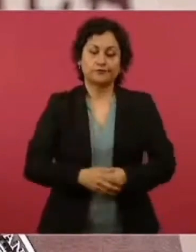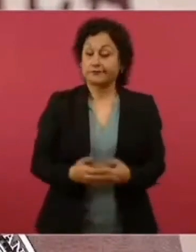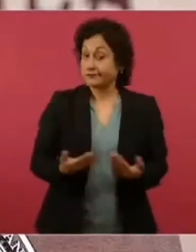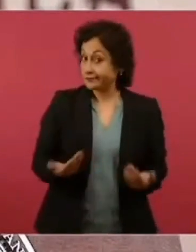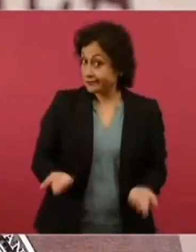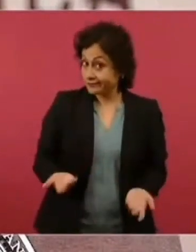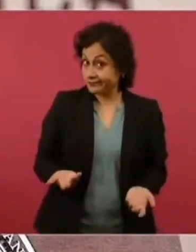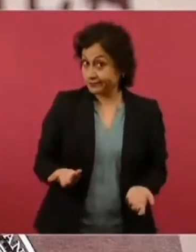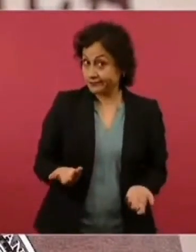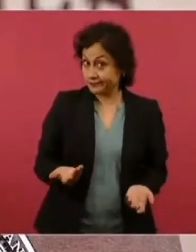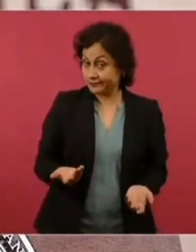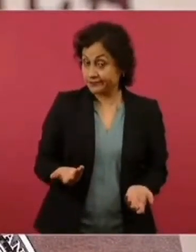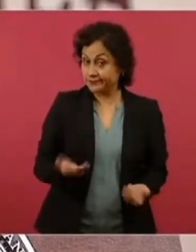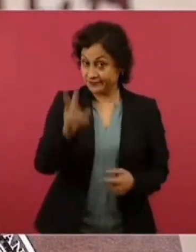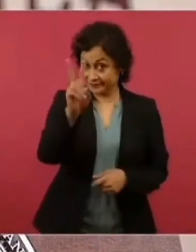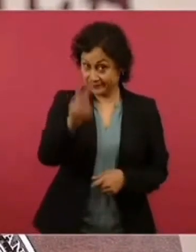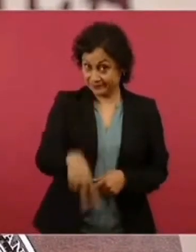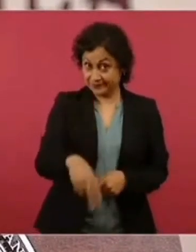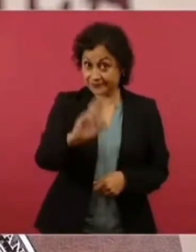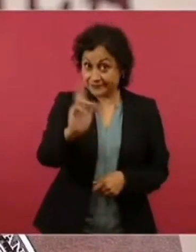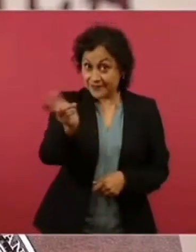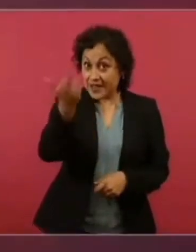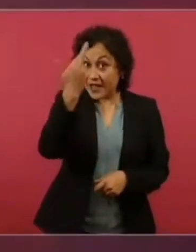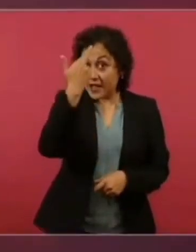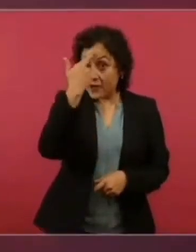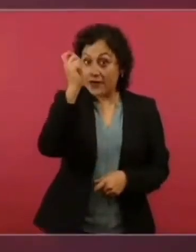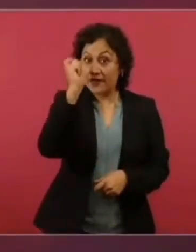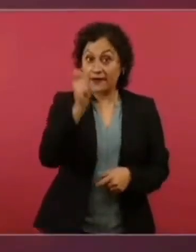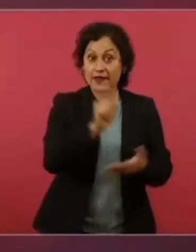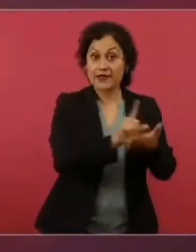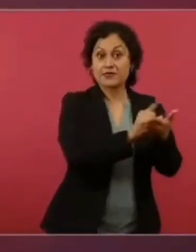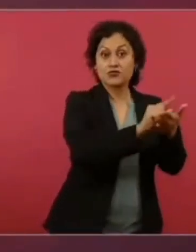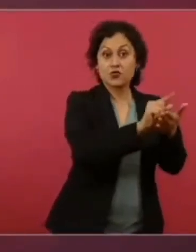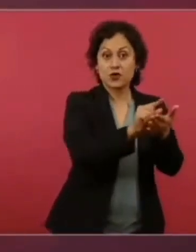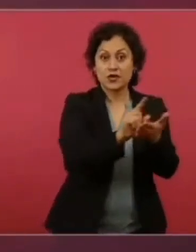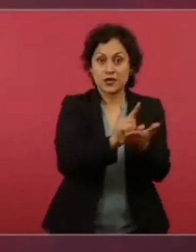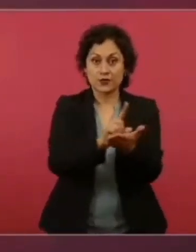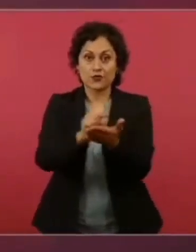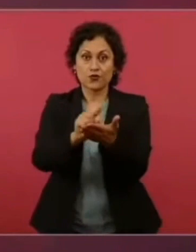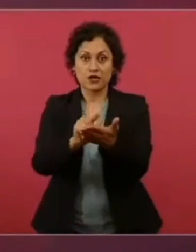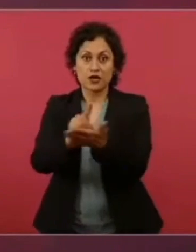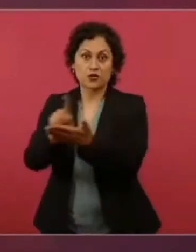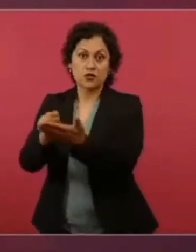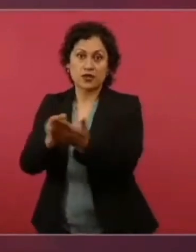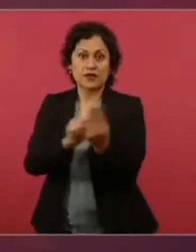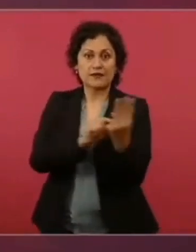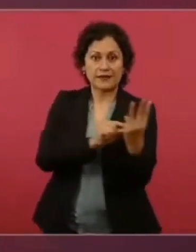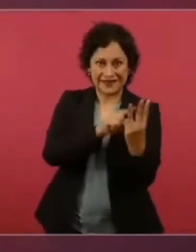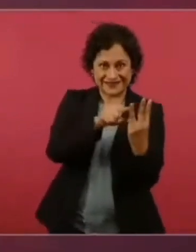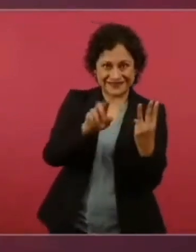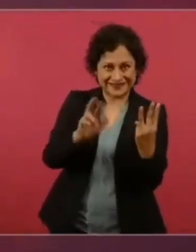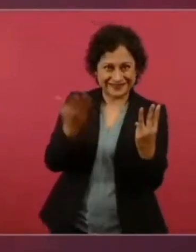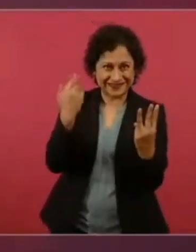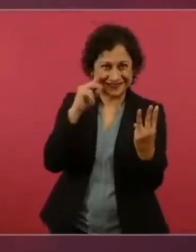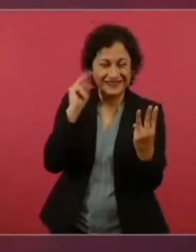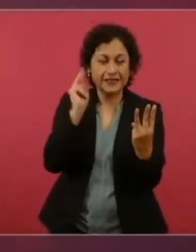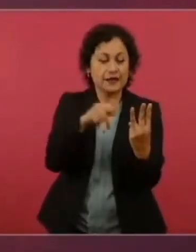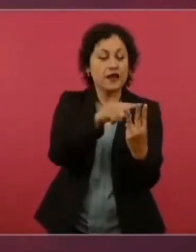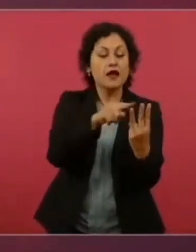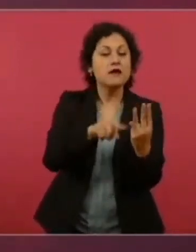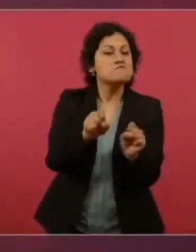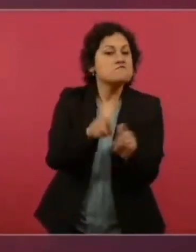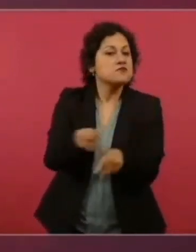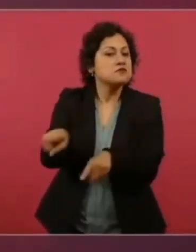recordar también que los tres primeros tuits, primero, siguen publicados en el Twitter de Ciro Gómez Leiva,